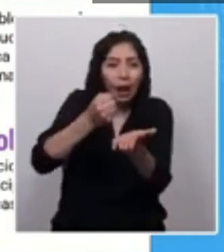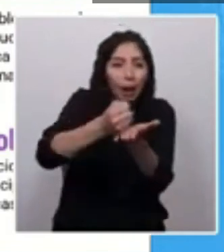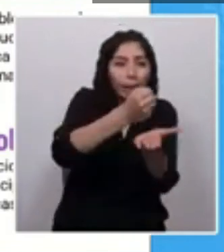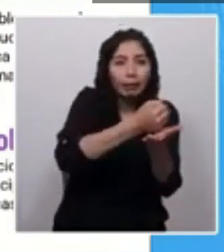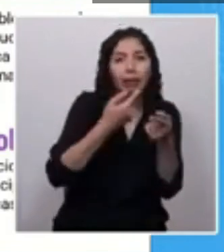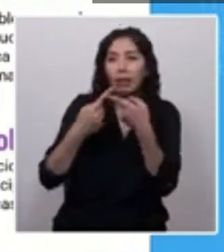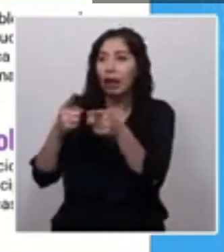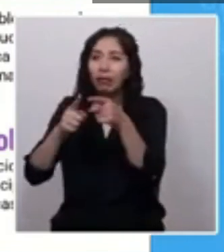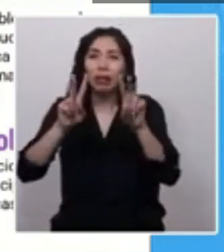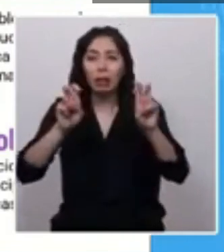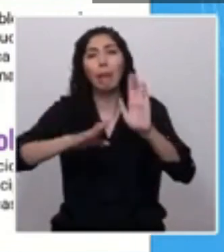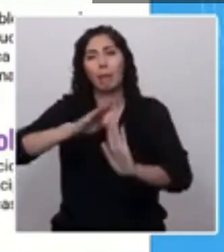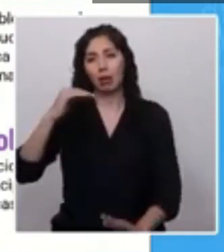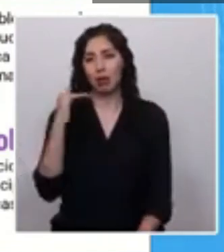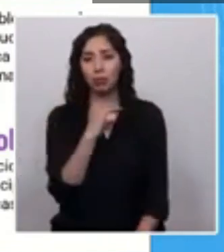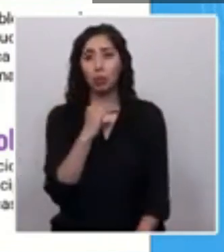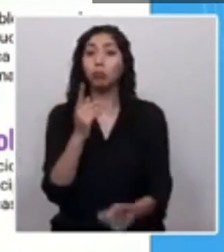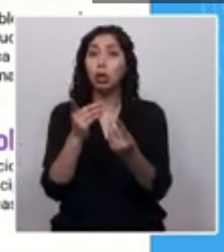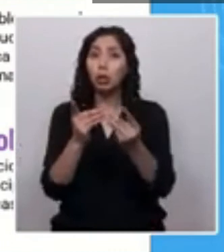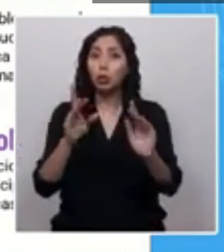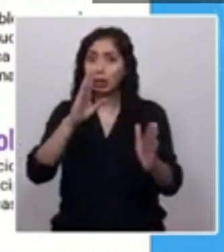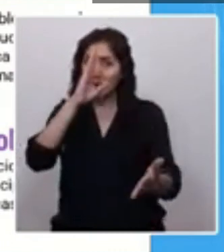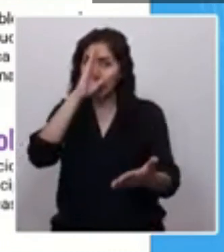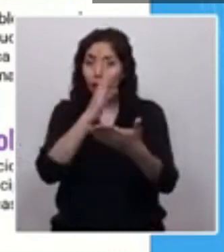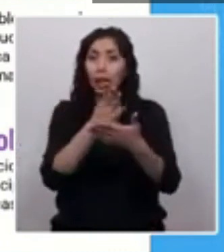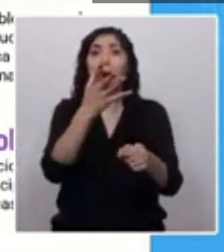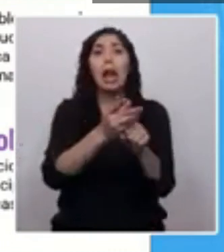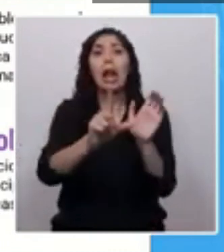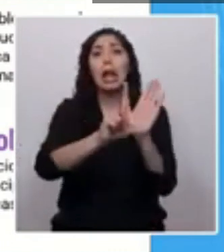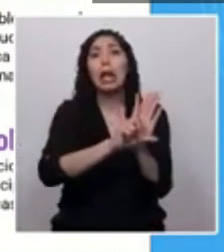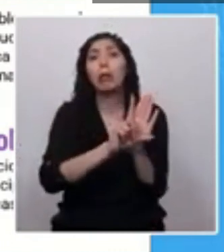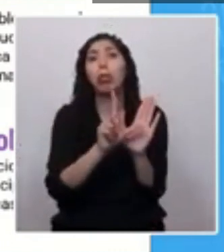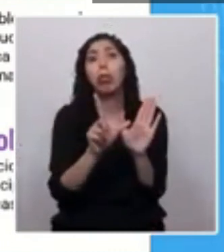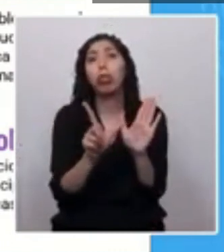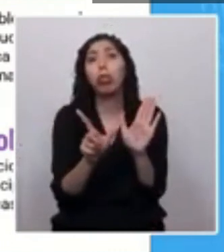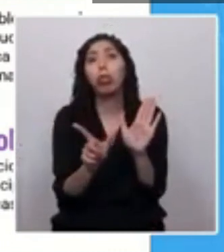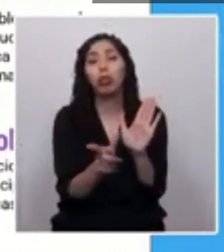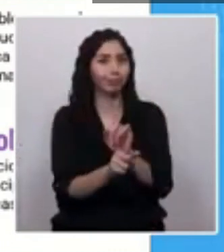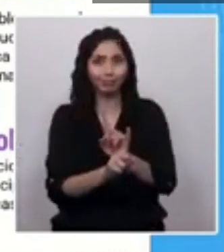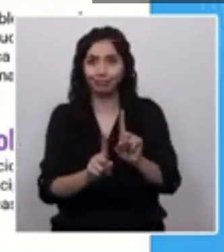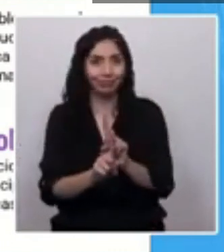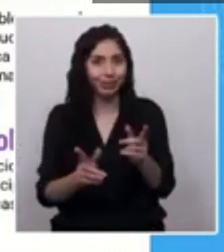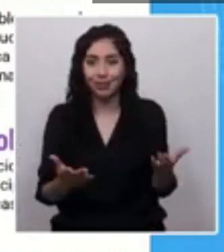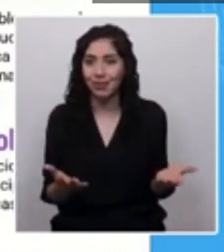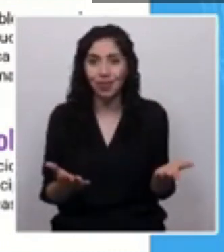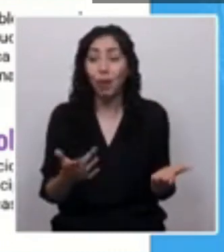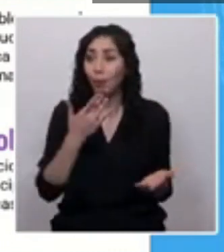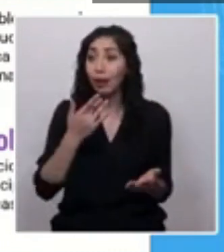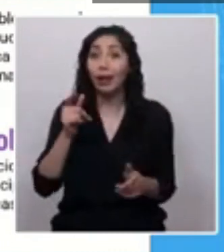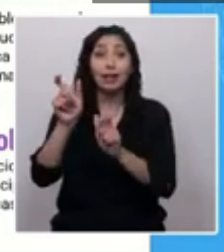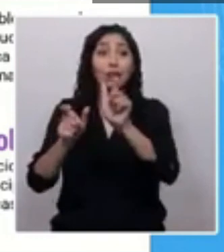directa no están leyes durmiendo eternamente en el Parlamento, porque puede la ciudadanía proponer iniciativas.